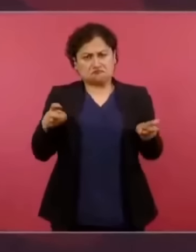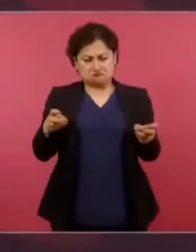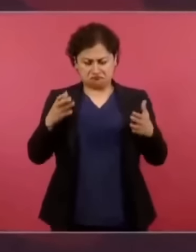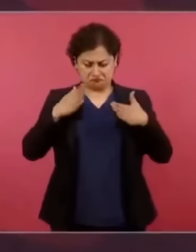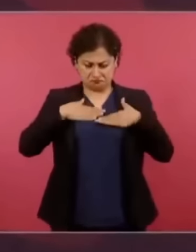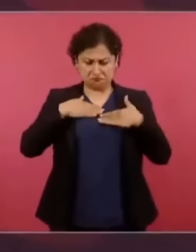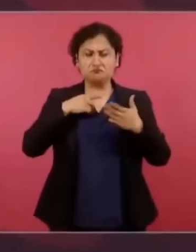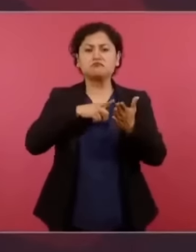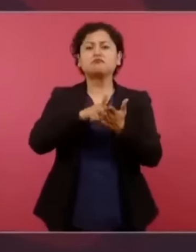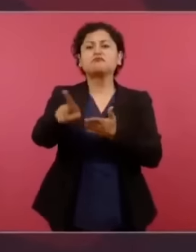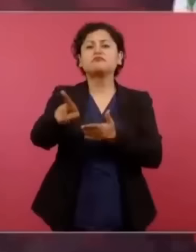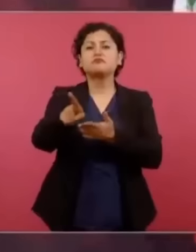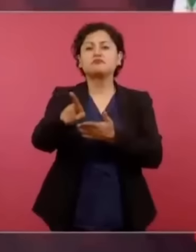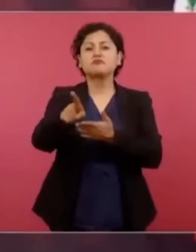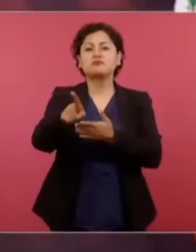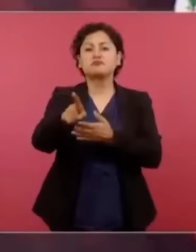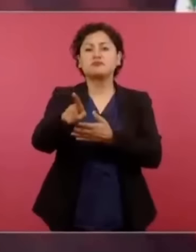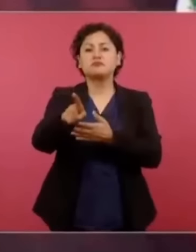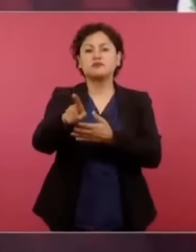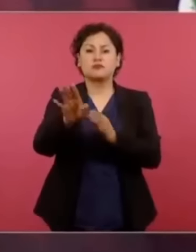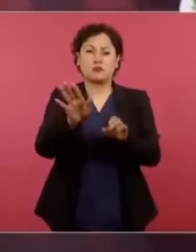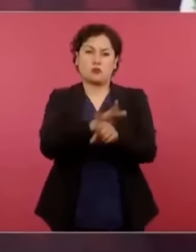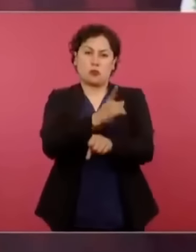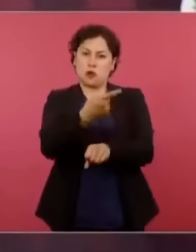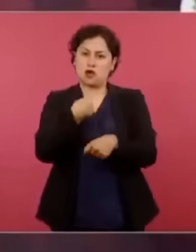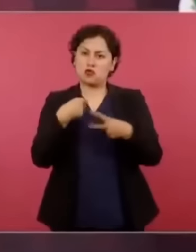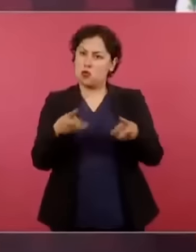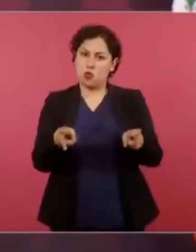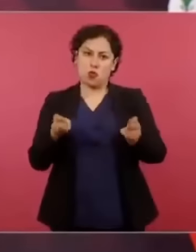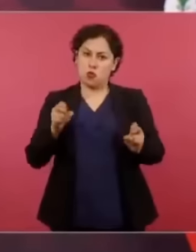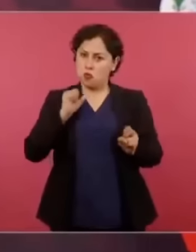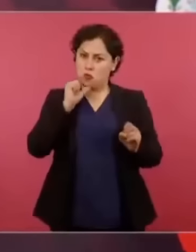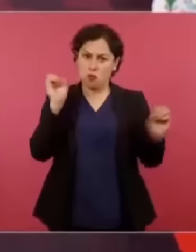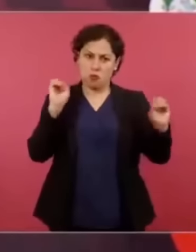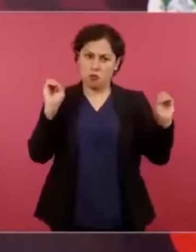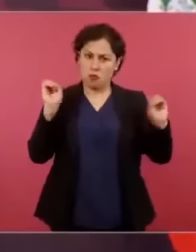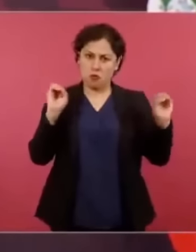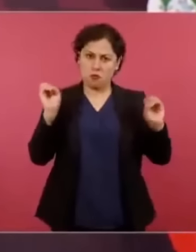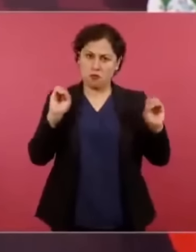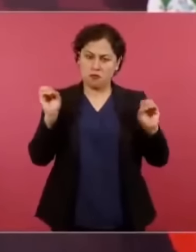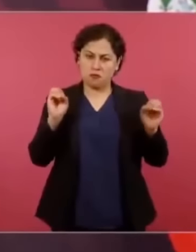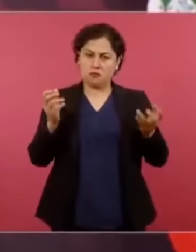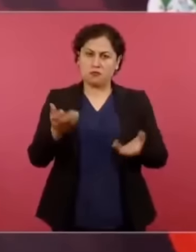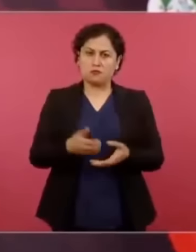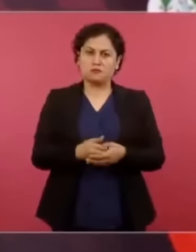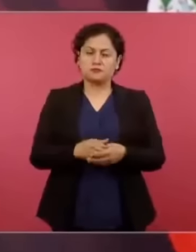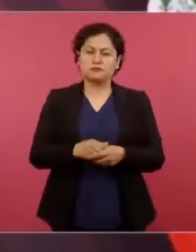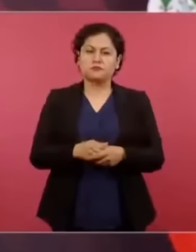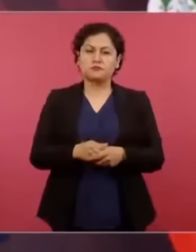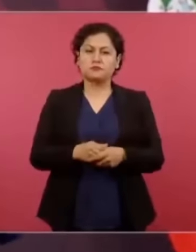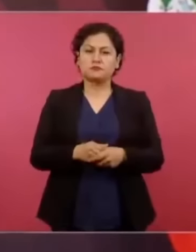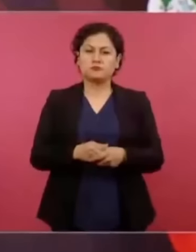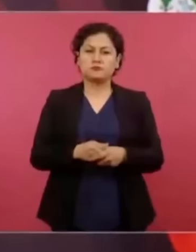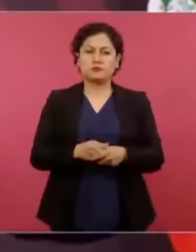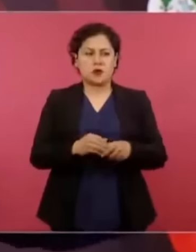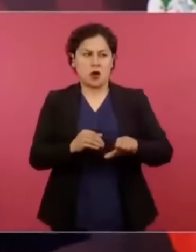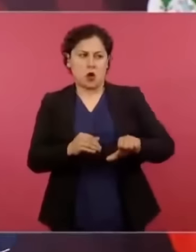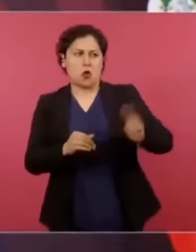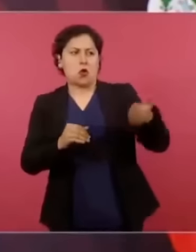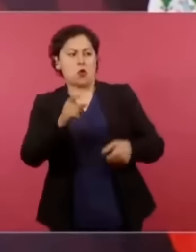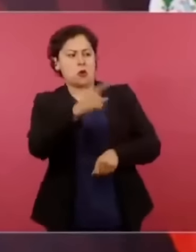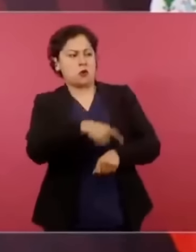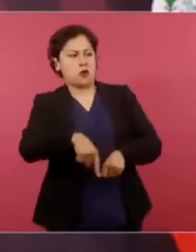pero lo que hago no es robo, roban otros